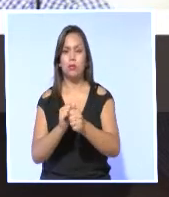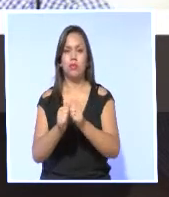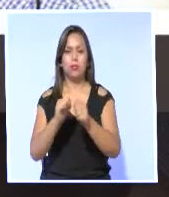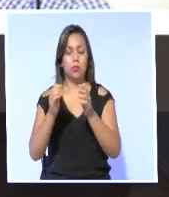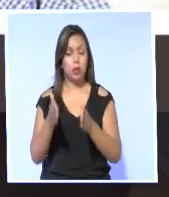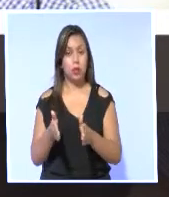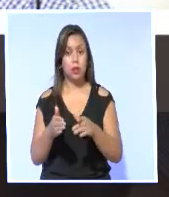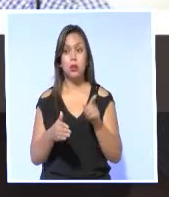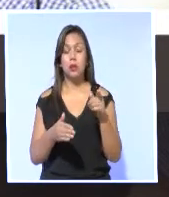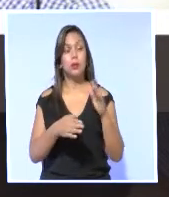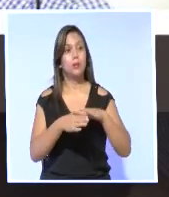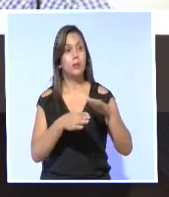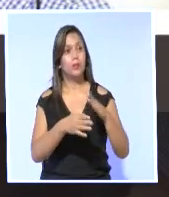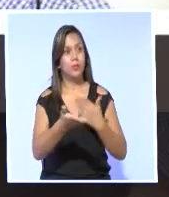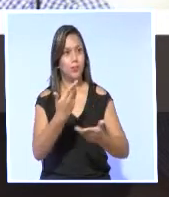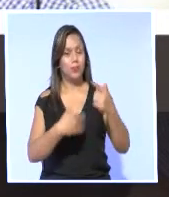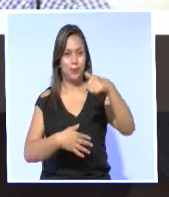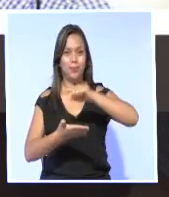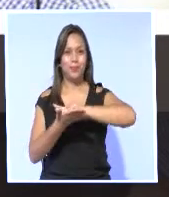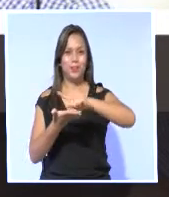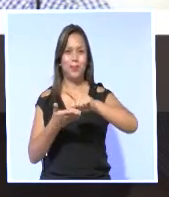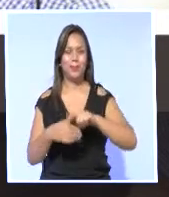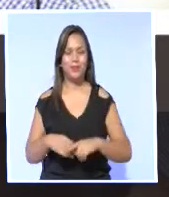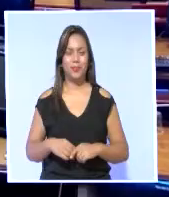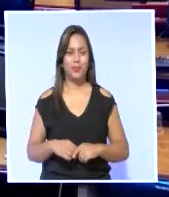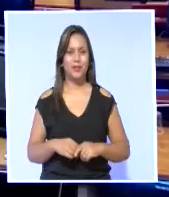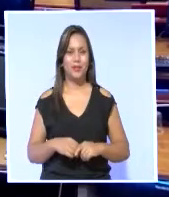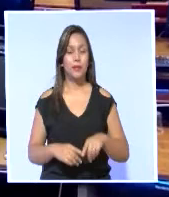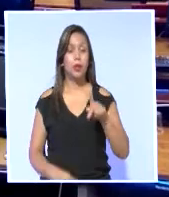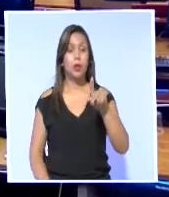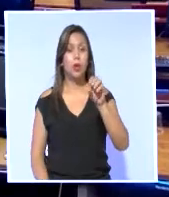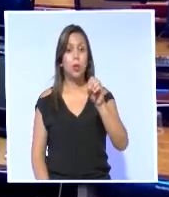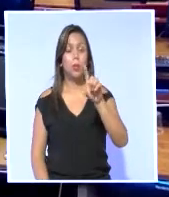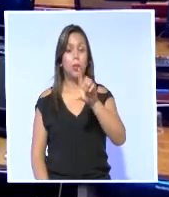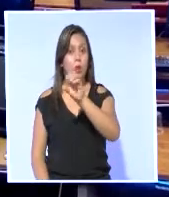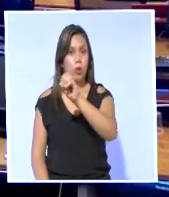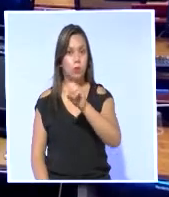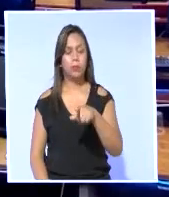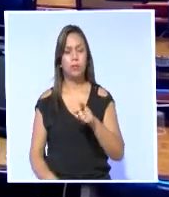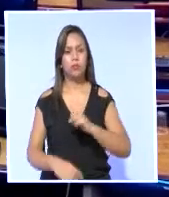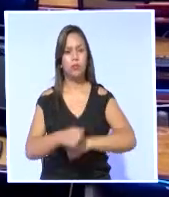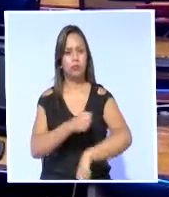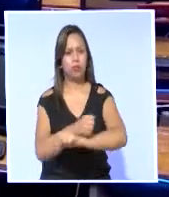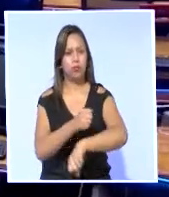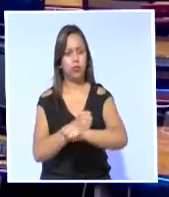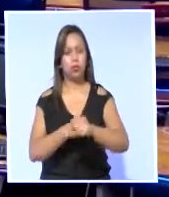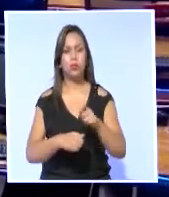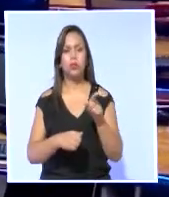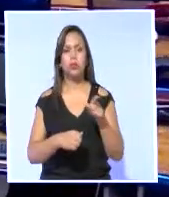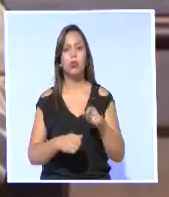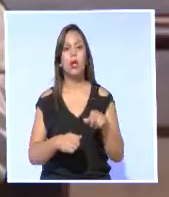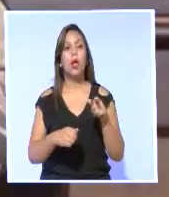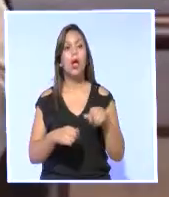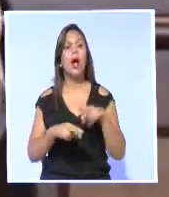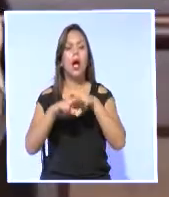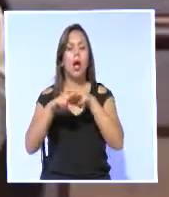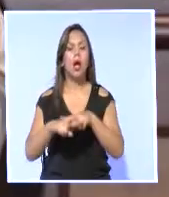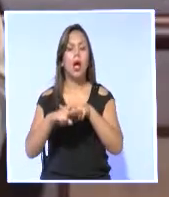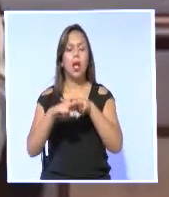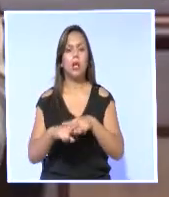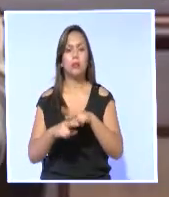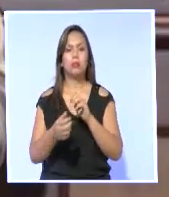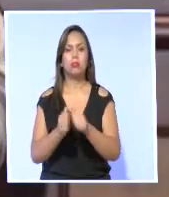deportivo fueron los invitados de esta semana. Polo Carrera, futbolista profesional ecuatoriano, analizó la realidad de los